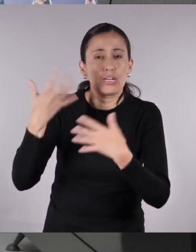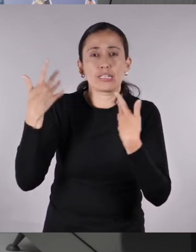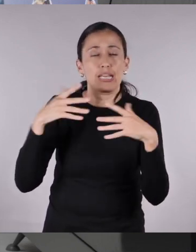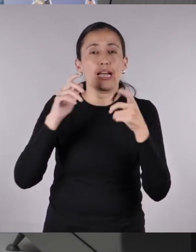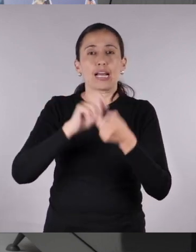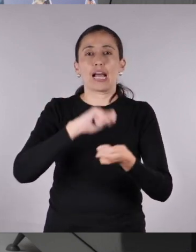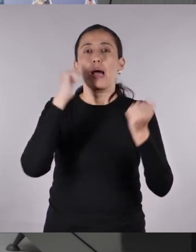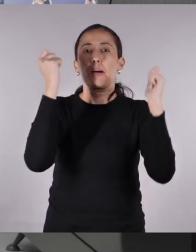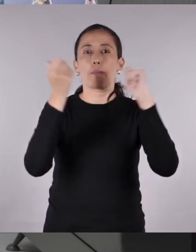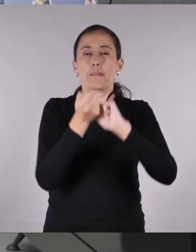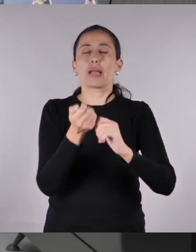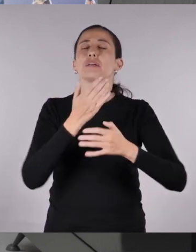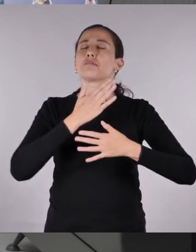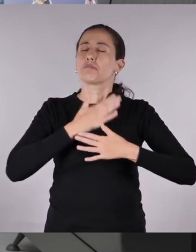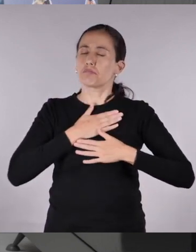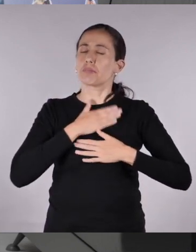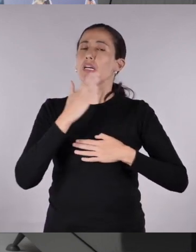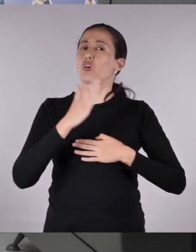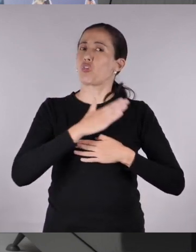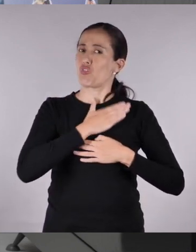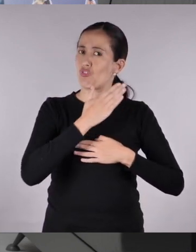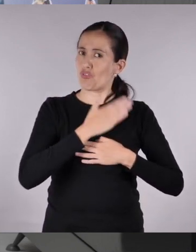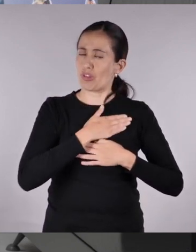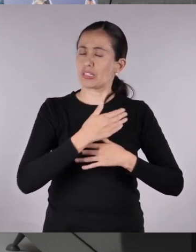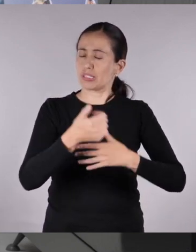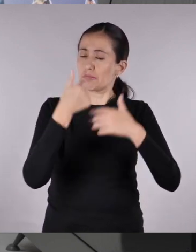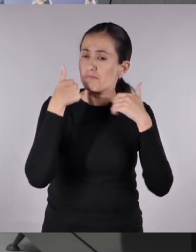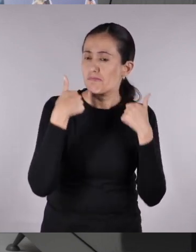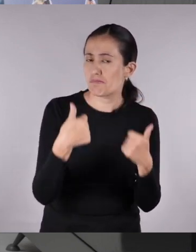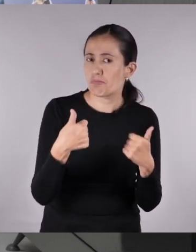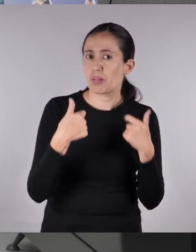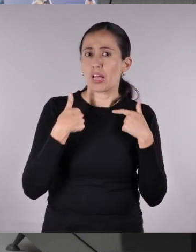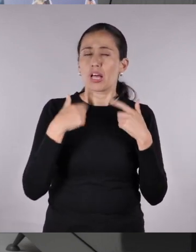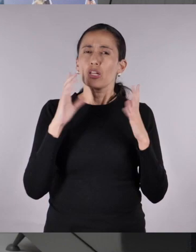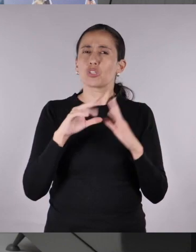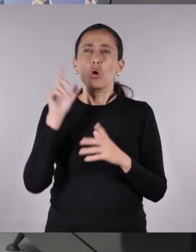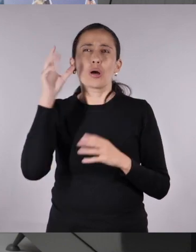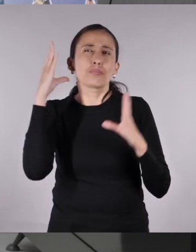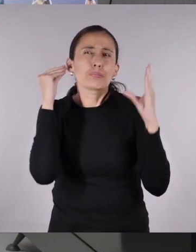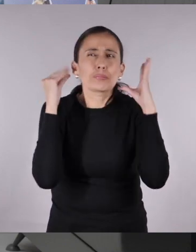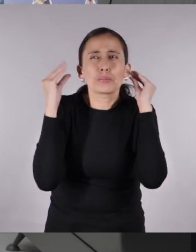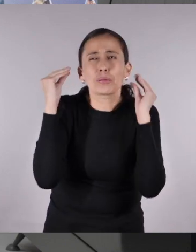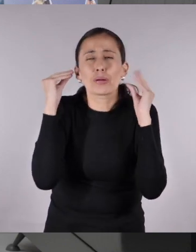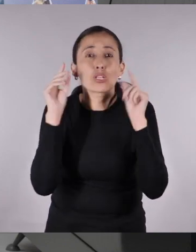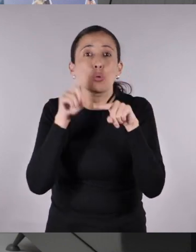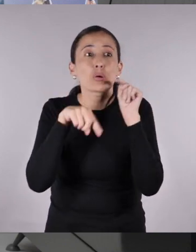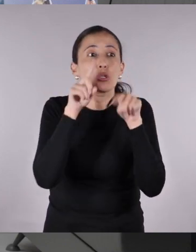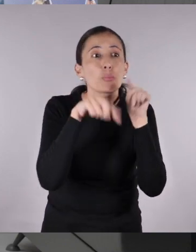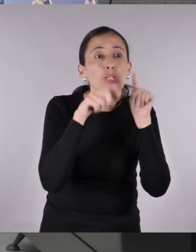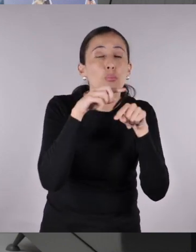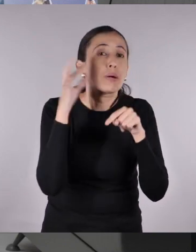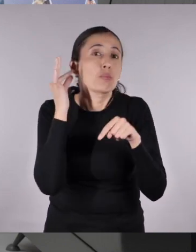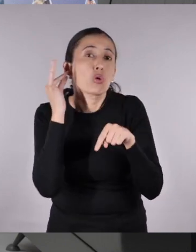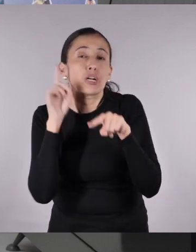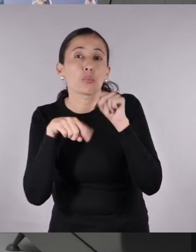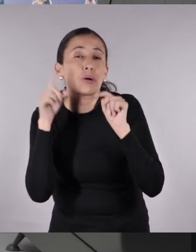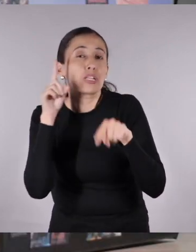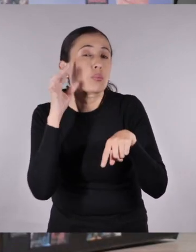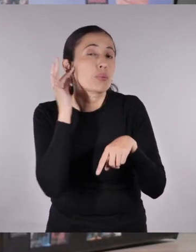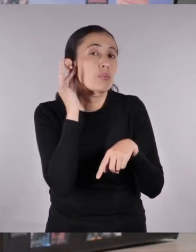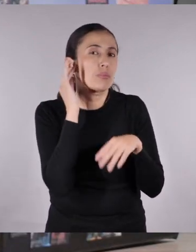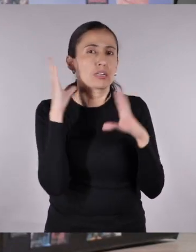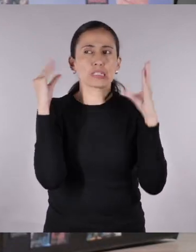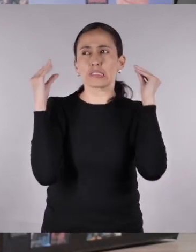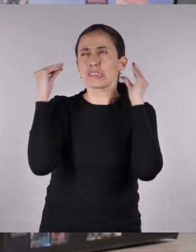es tiempo de creer en nosotras y decir, sí puedo. No dejarnos llevar por las personas que nos dicen que no podemos por ser mujeres.